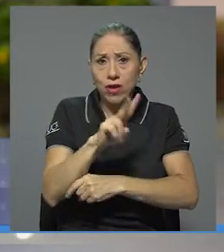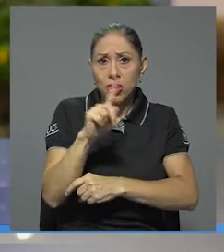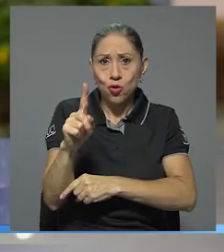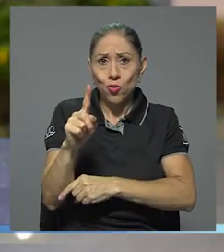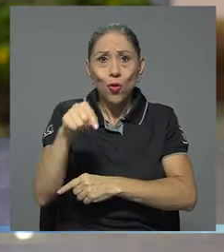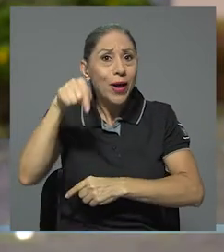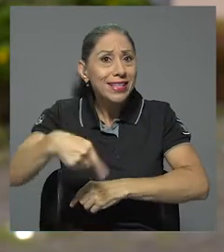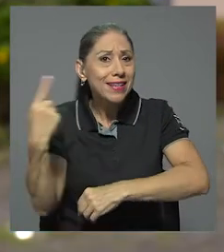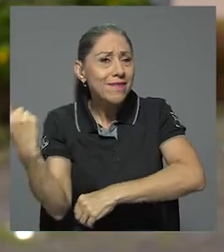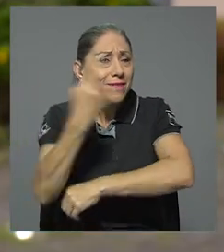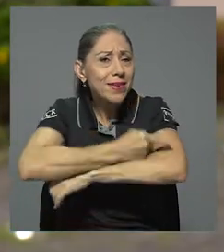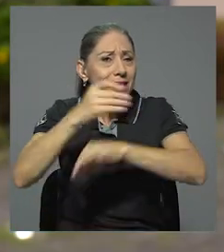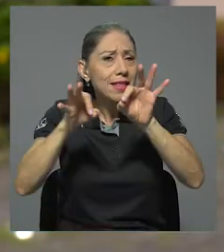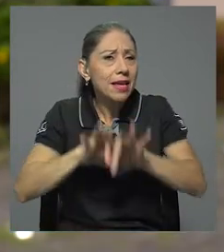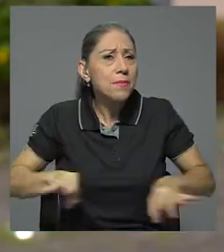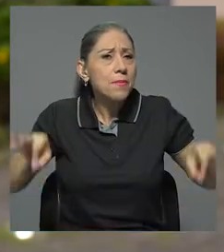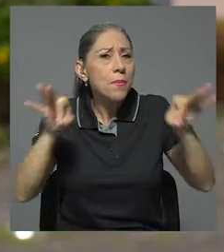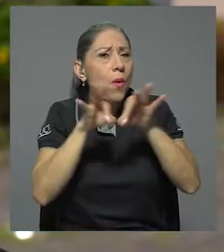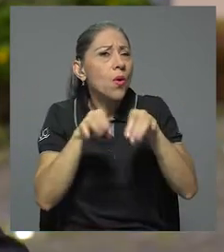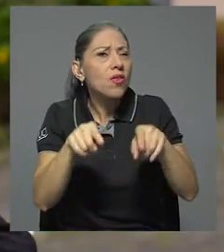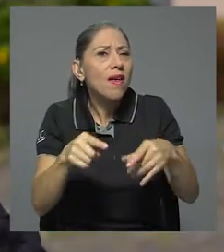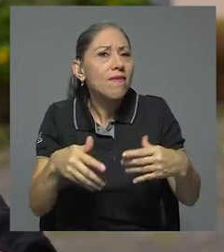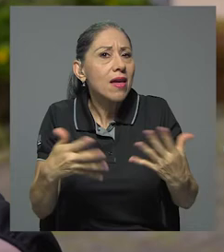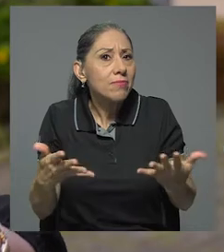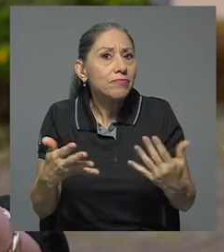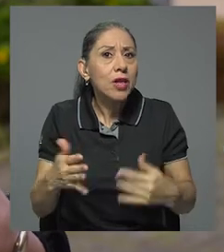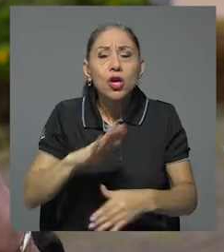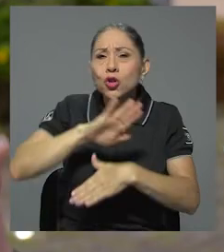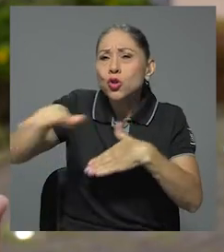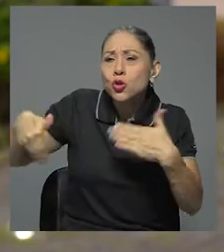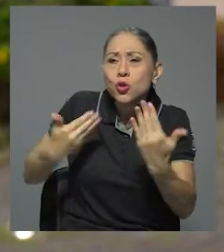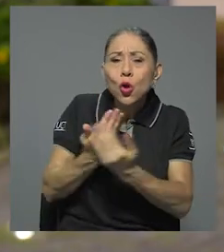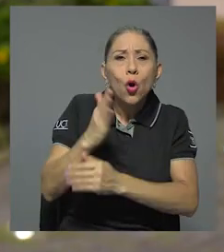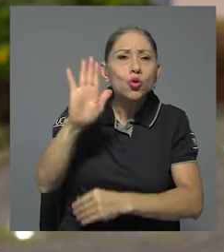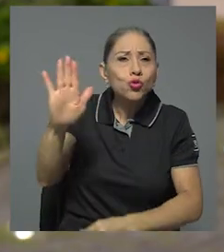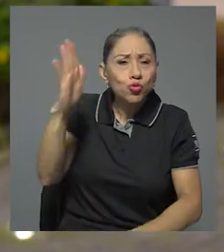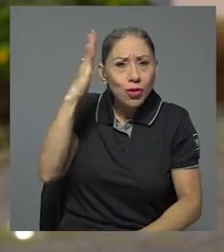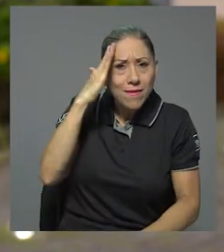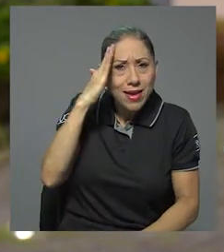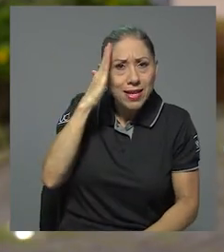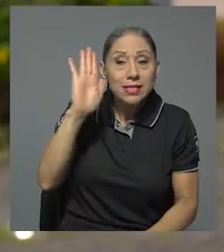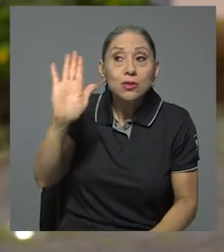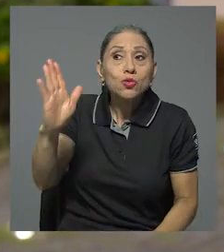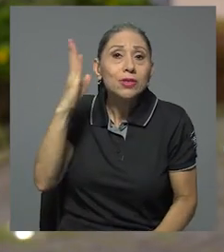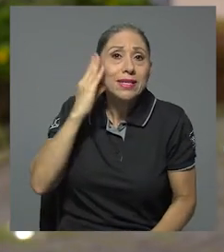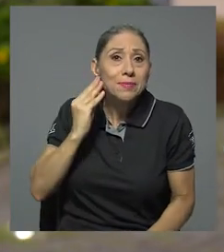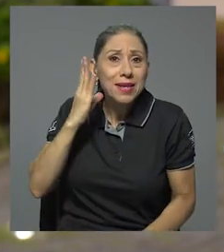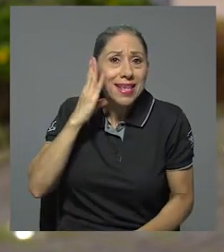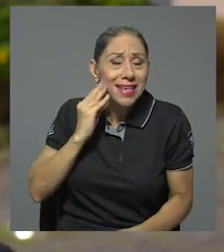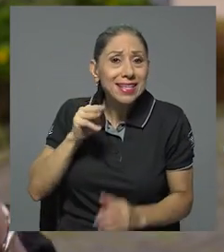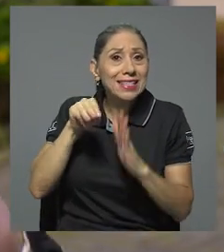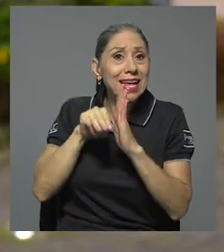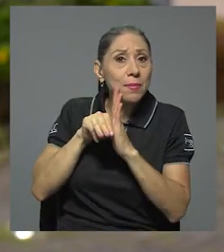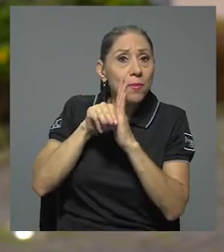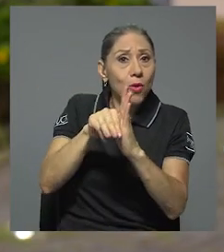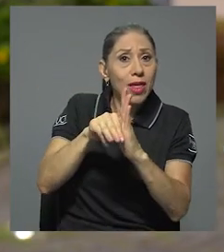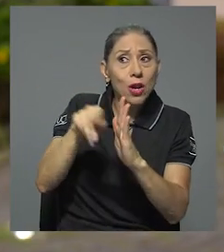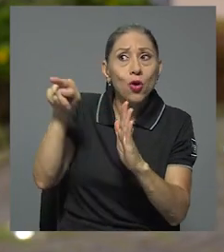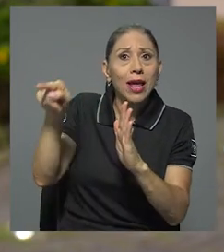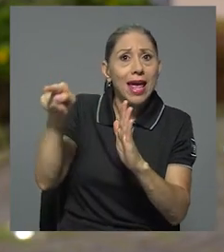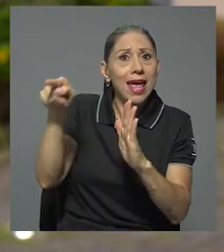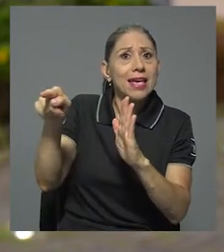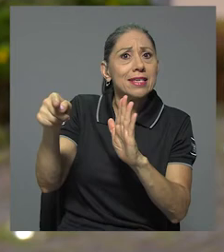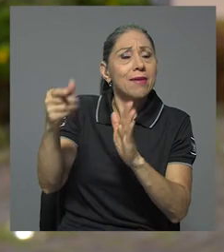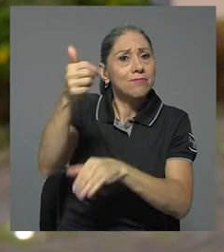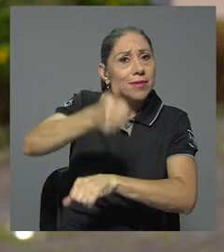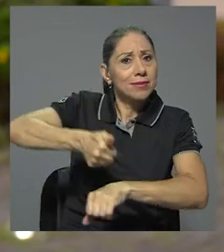fecha tan importante, es precisamente todos sus saberes, todas sus vivencias y experiencias en el modelo que ella